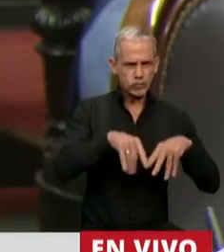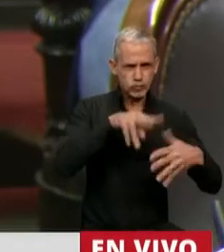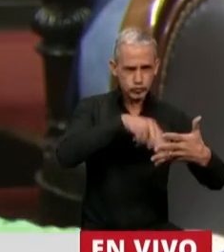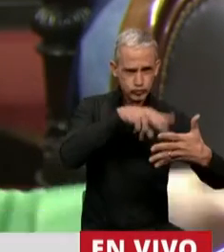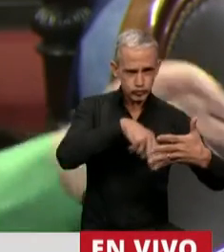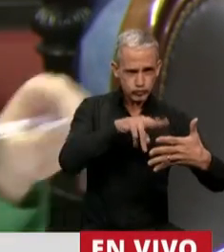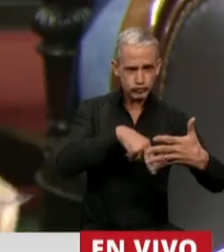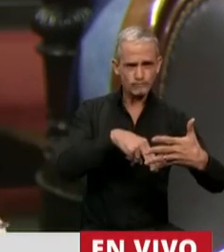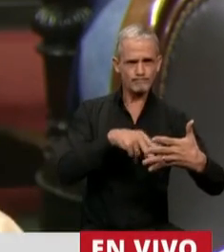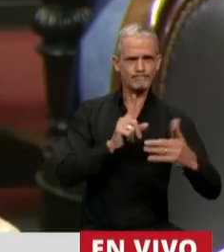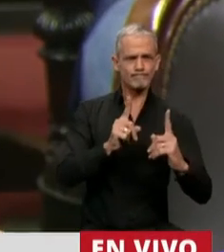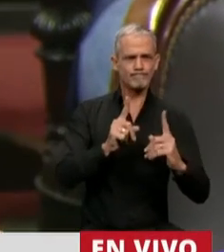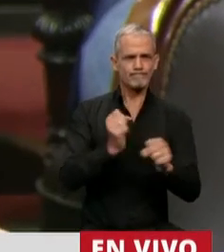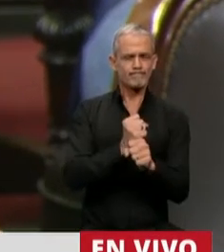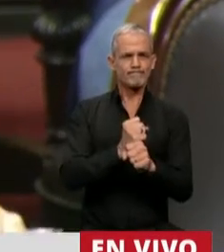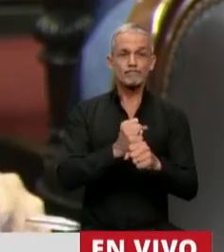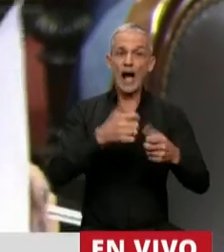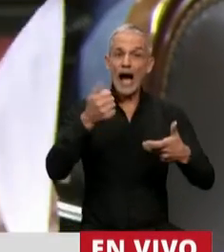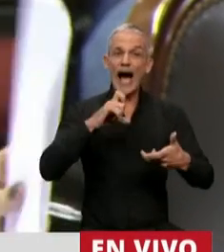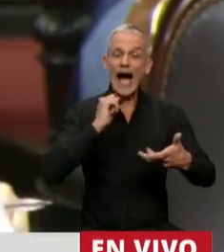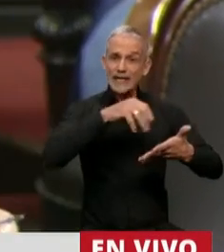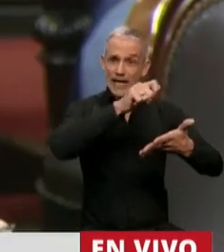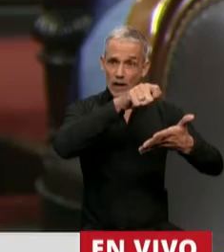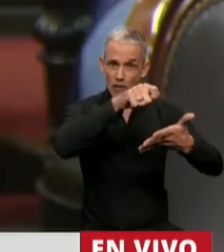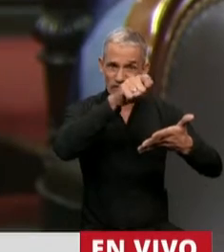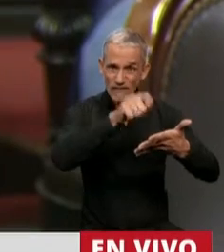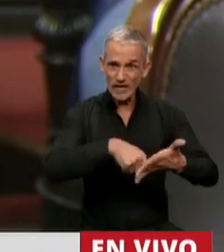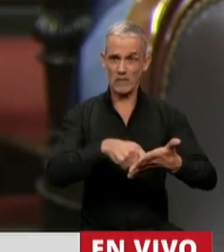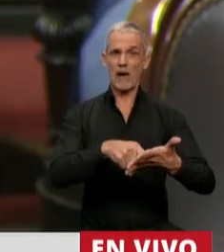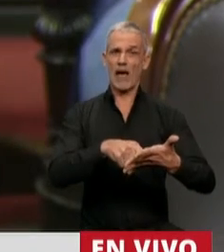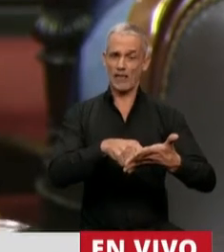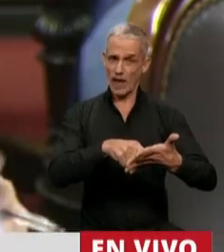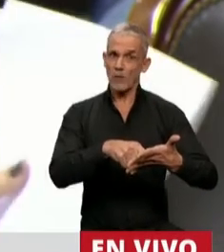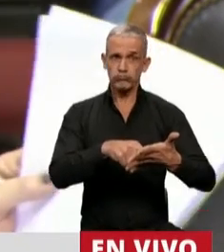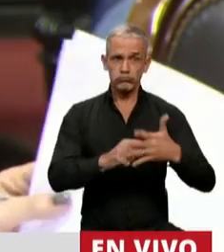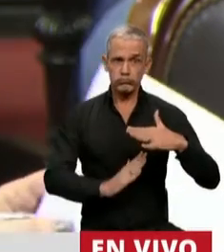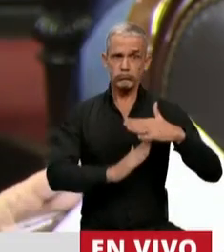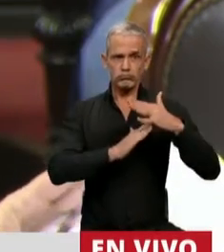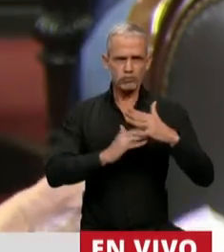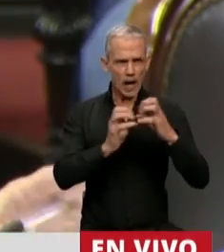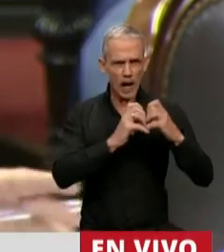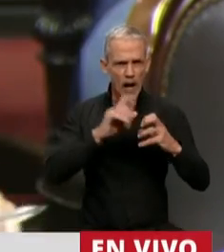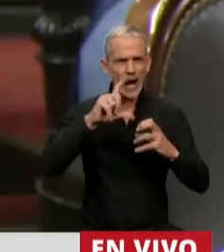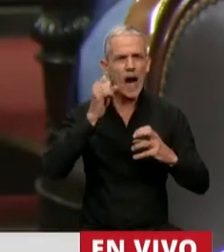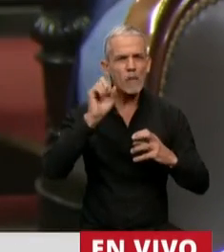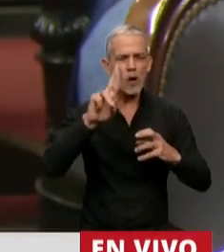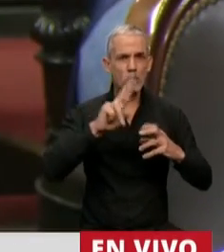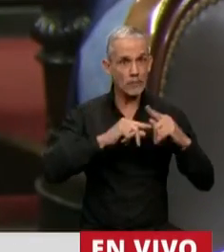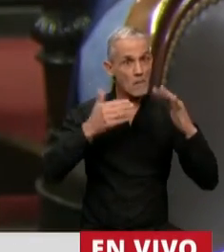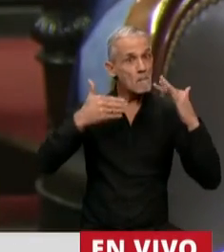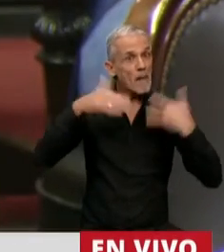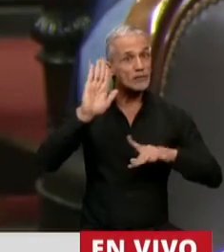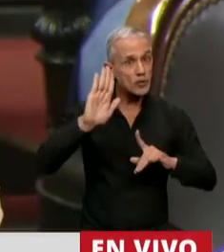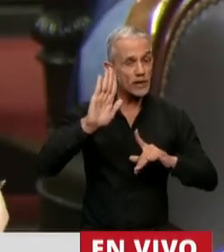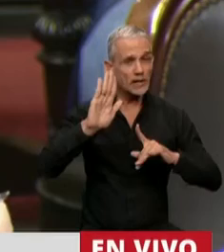que el acta fue firmada de labor por la mayoría